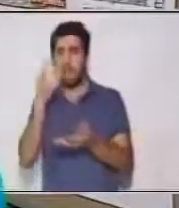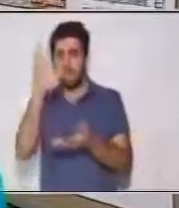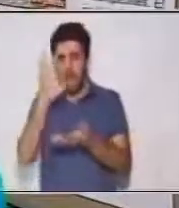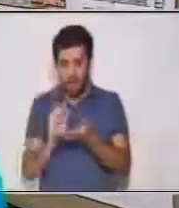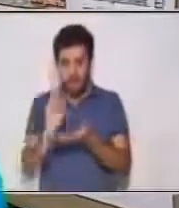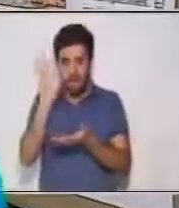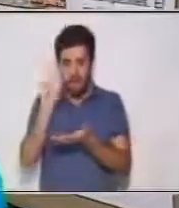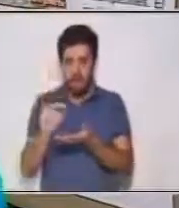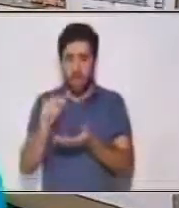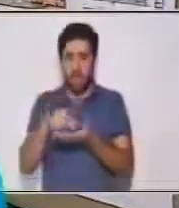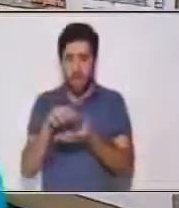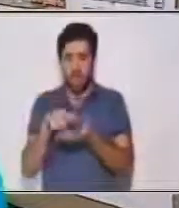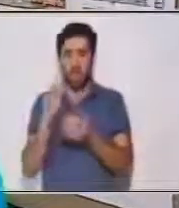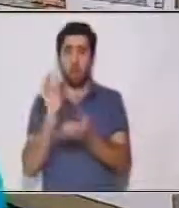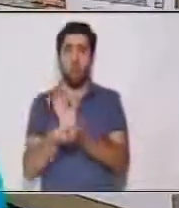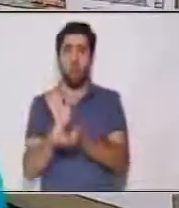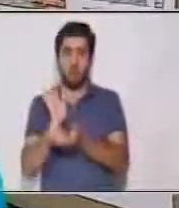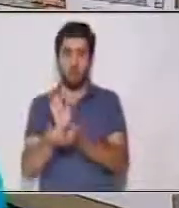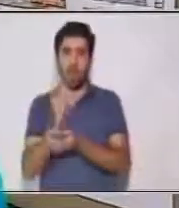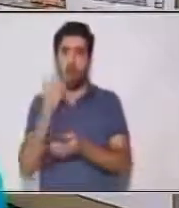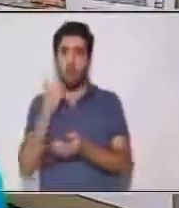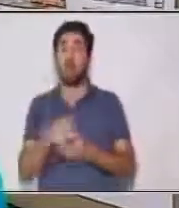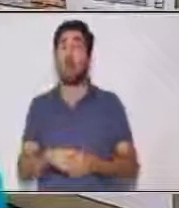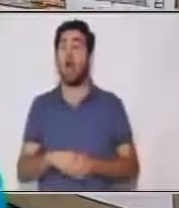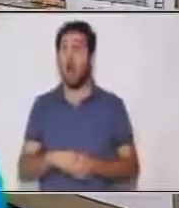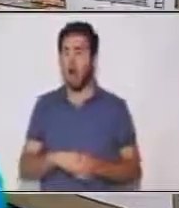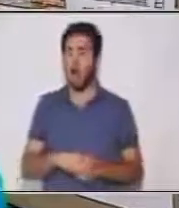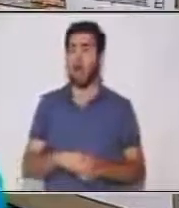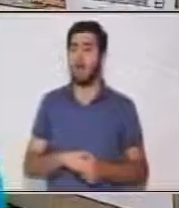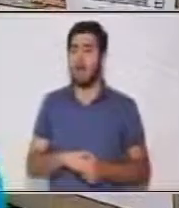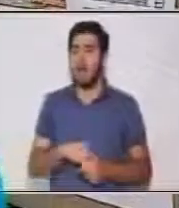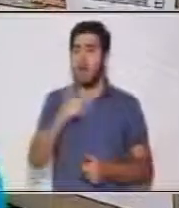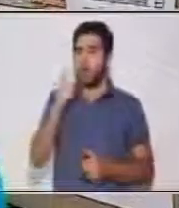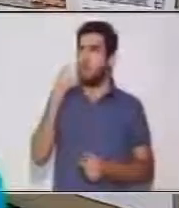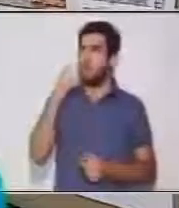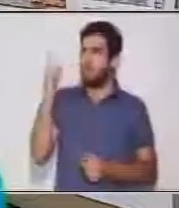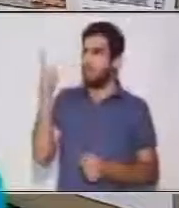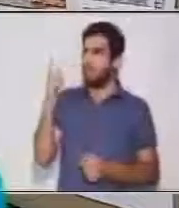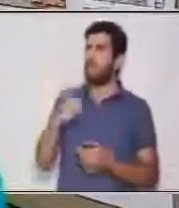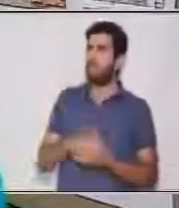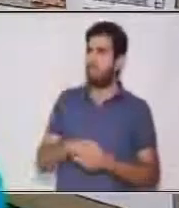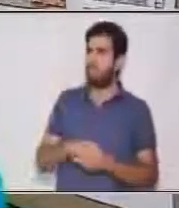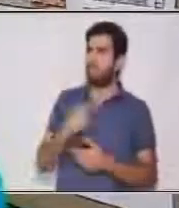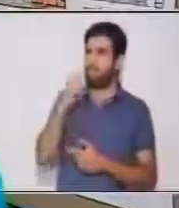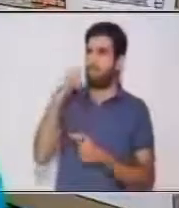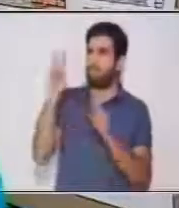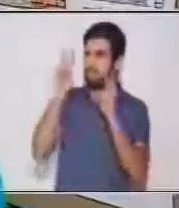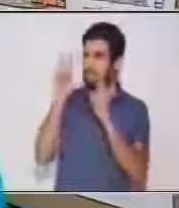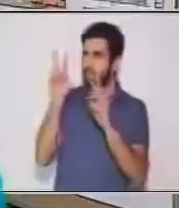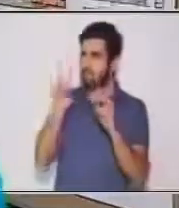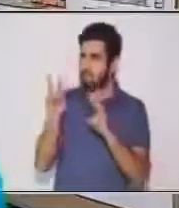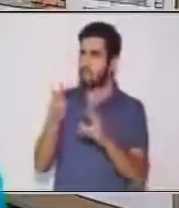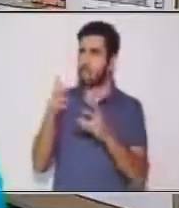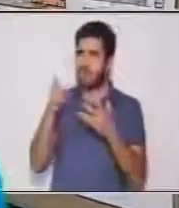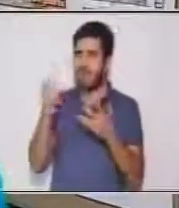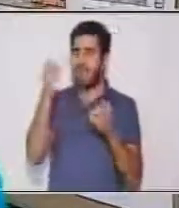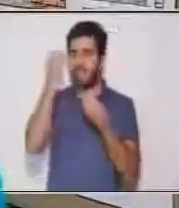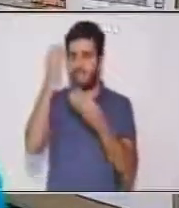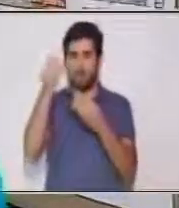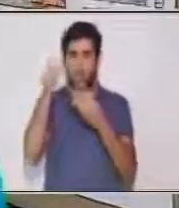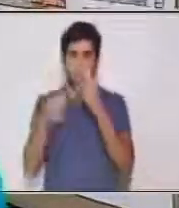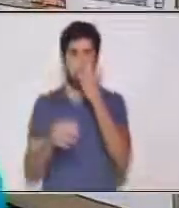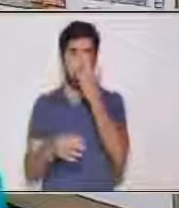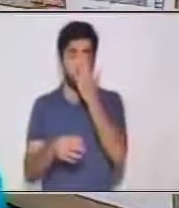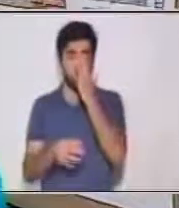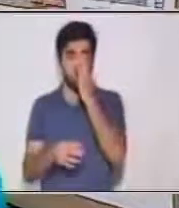y ya sé que es un hecho donde nace, donde vive la monja blanca al sur de México, en Guatemala, en Salvador, entonces